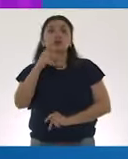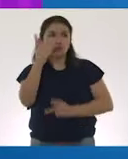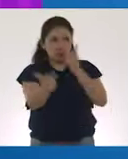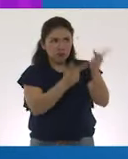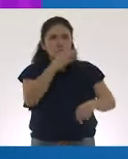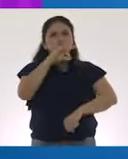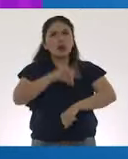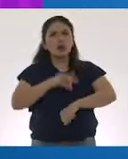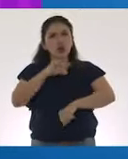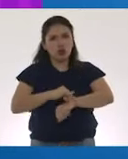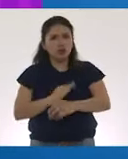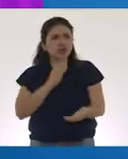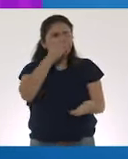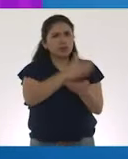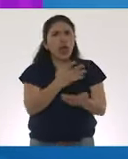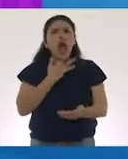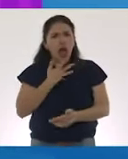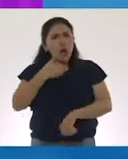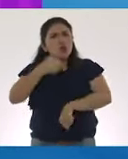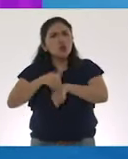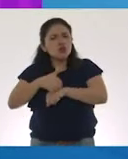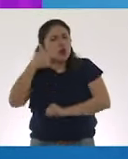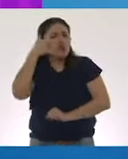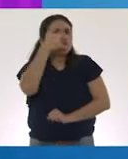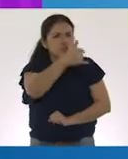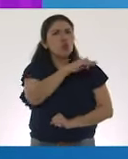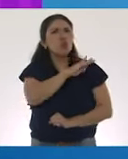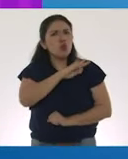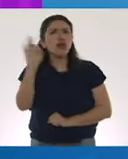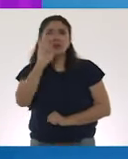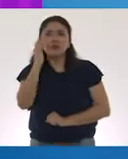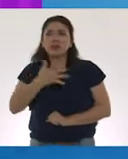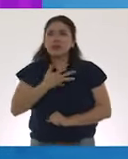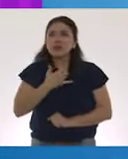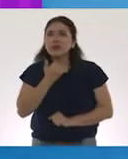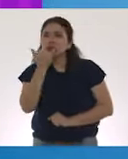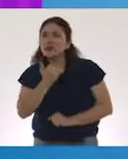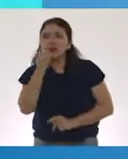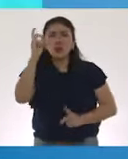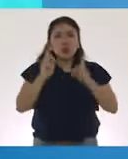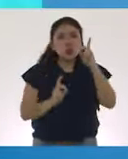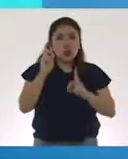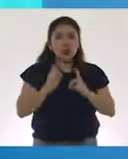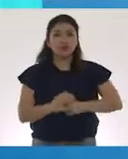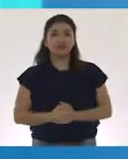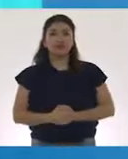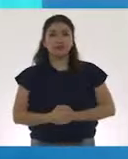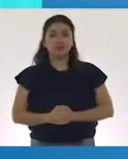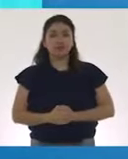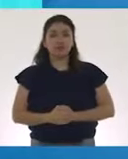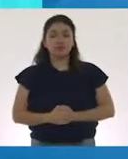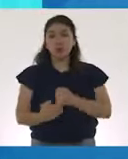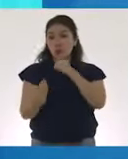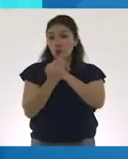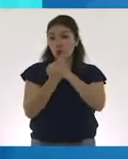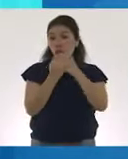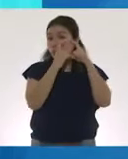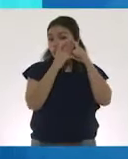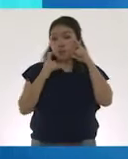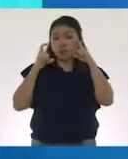consulta a un doctor. Existe un número al que tu familia puede llamar si tienen alguna duda. Cubre tu nariz y